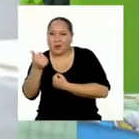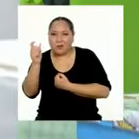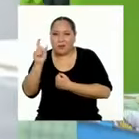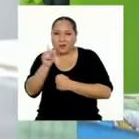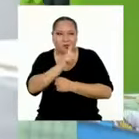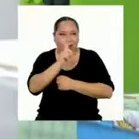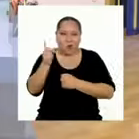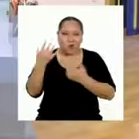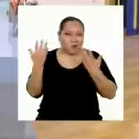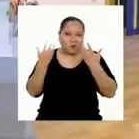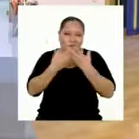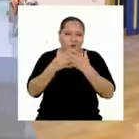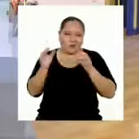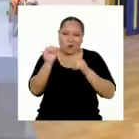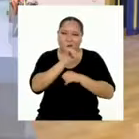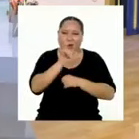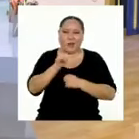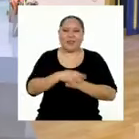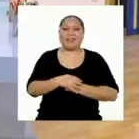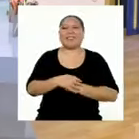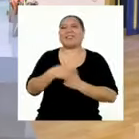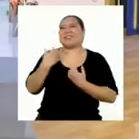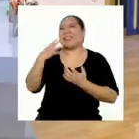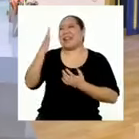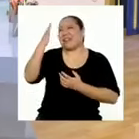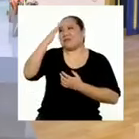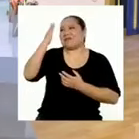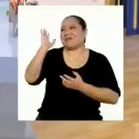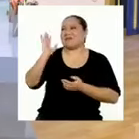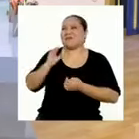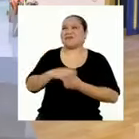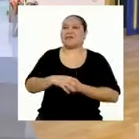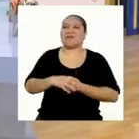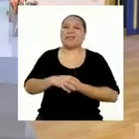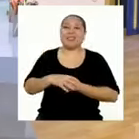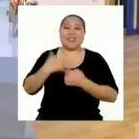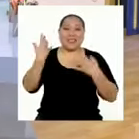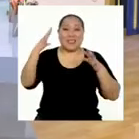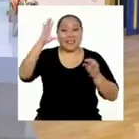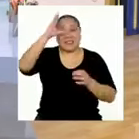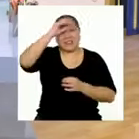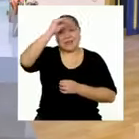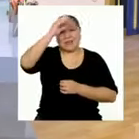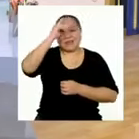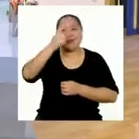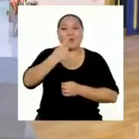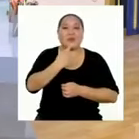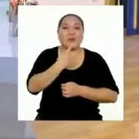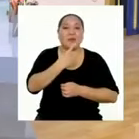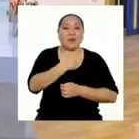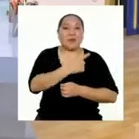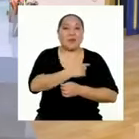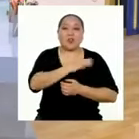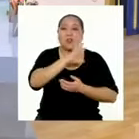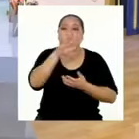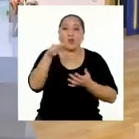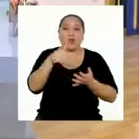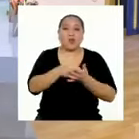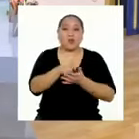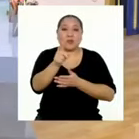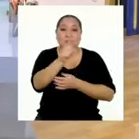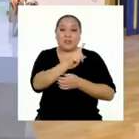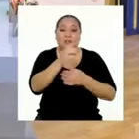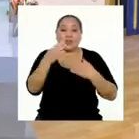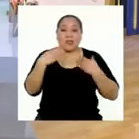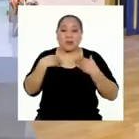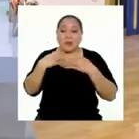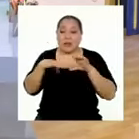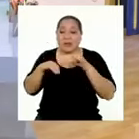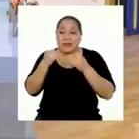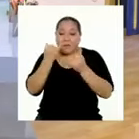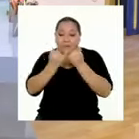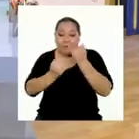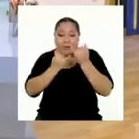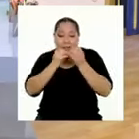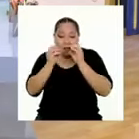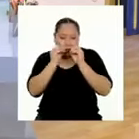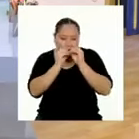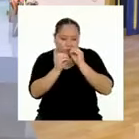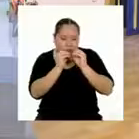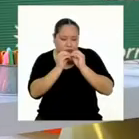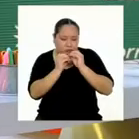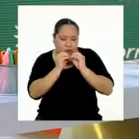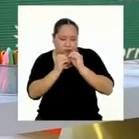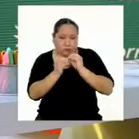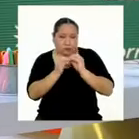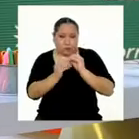decía yo. Ya saben, chicas y chicos de primero de secundaria, todo lo que tienen para poder hacer su versión final de